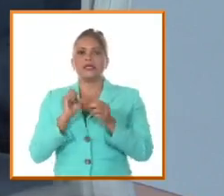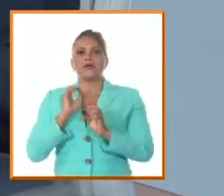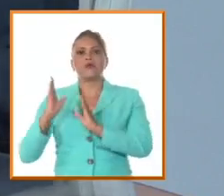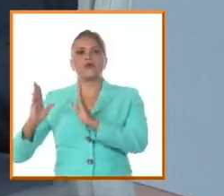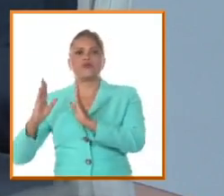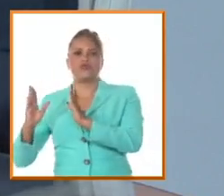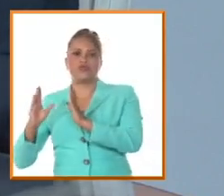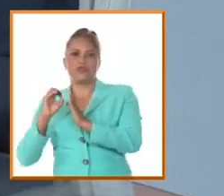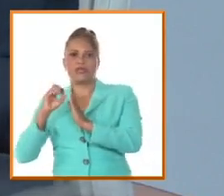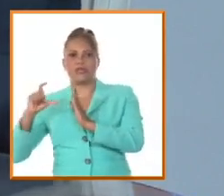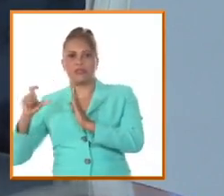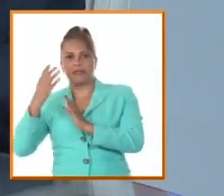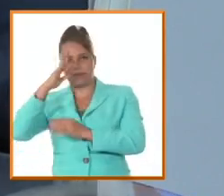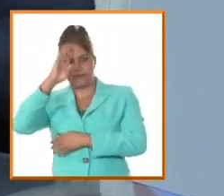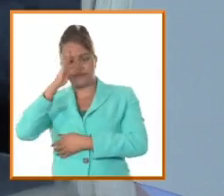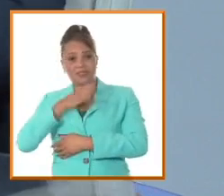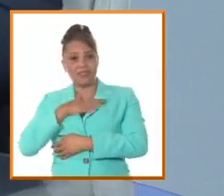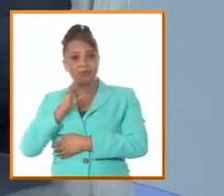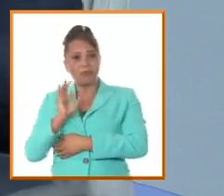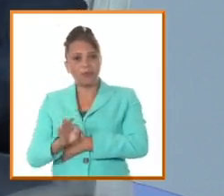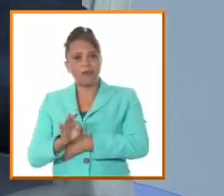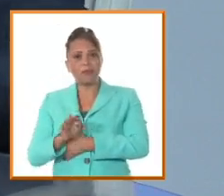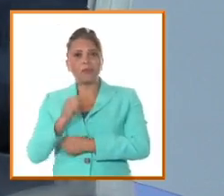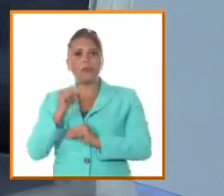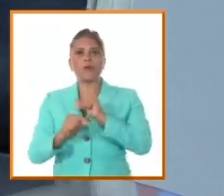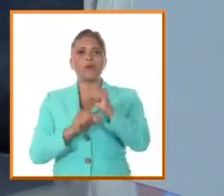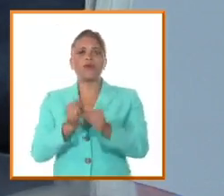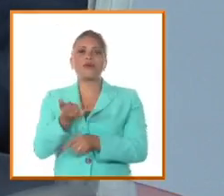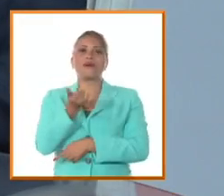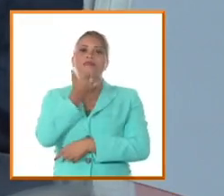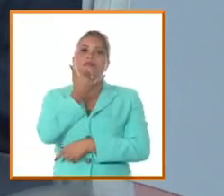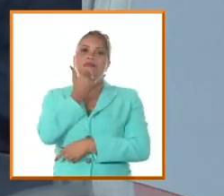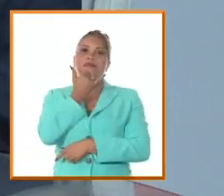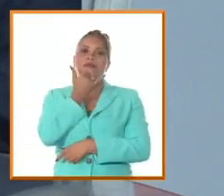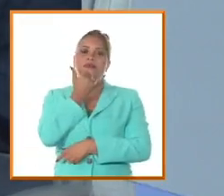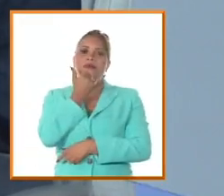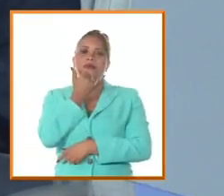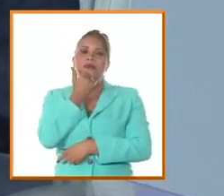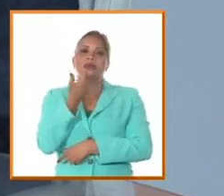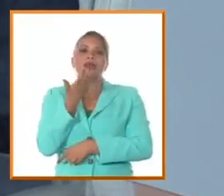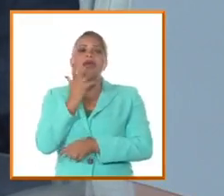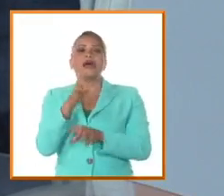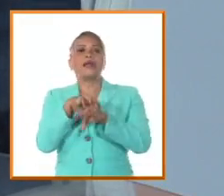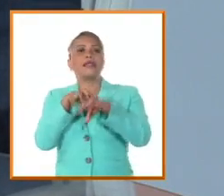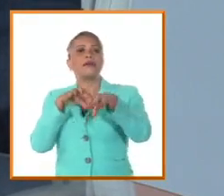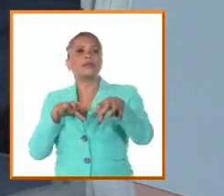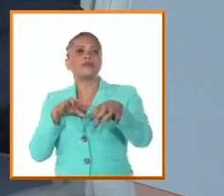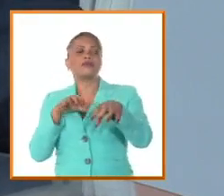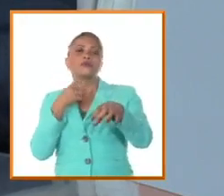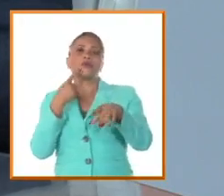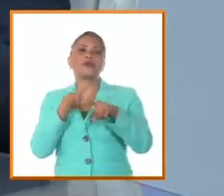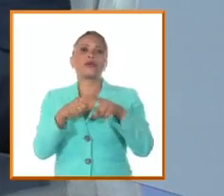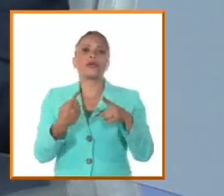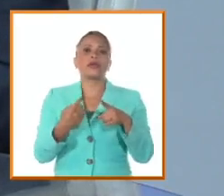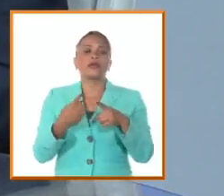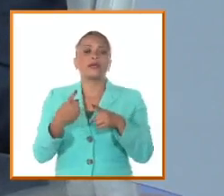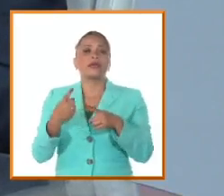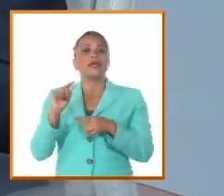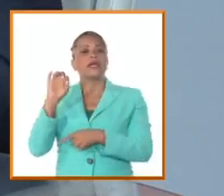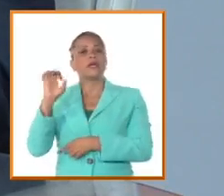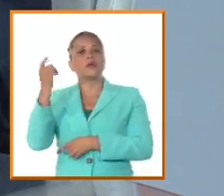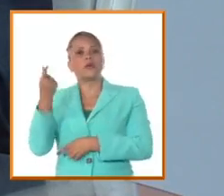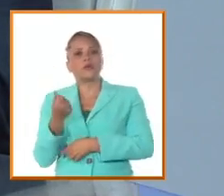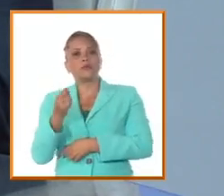Cuba. Y ese distanciamiento va a llevar a un aislamiento no solamente económico, sino también